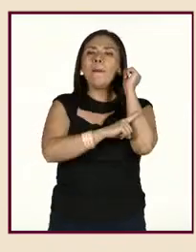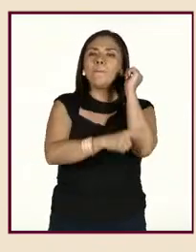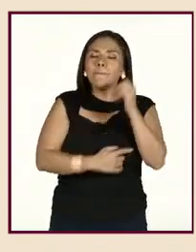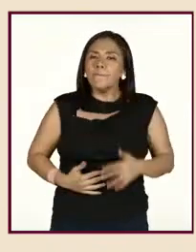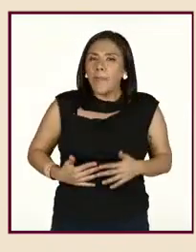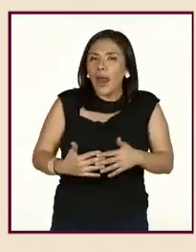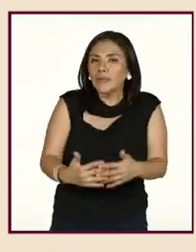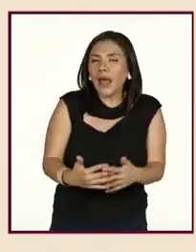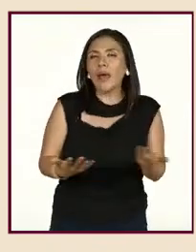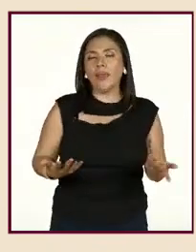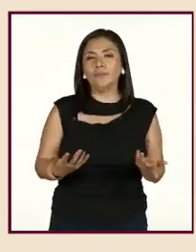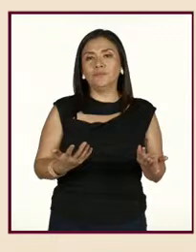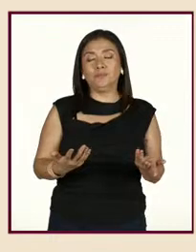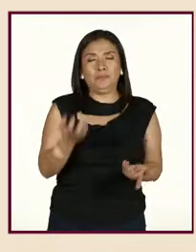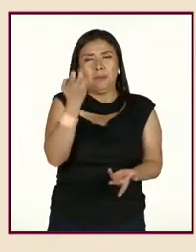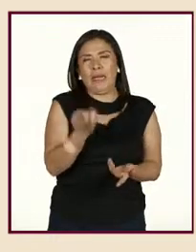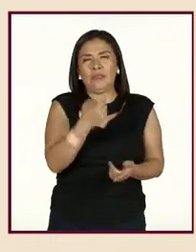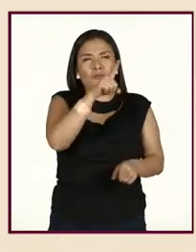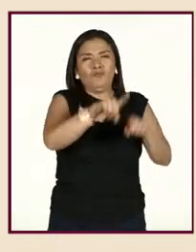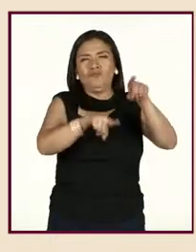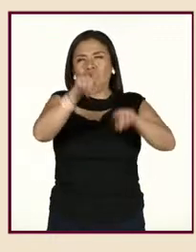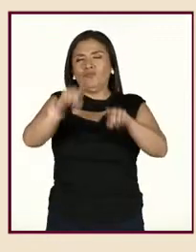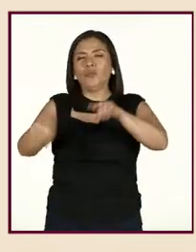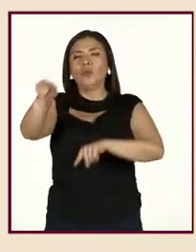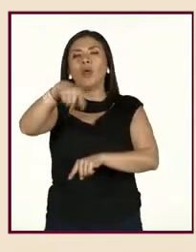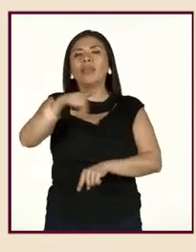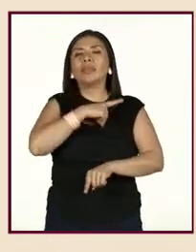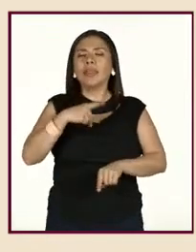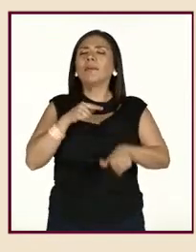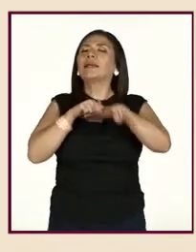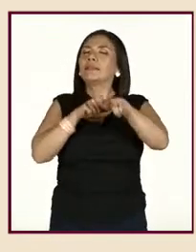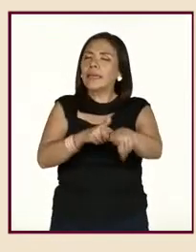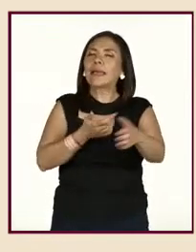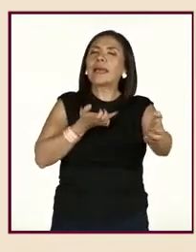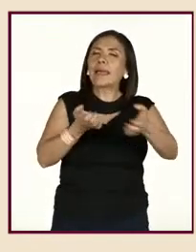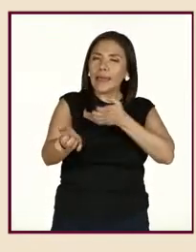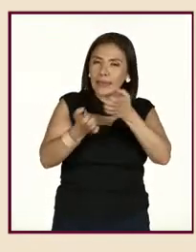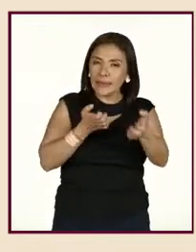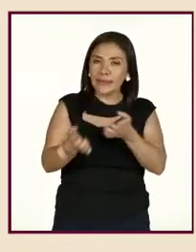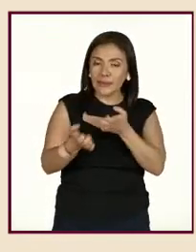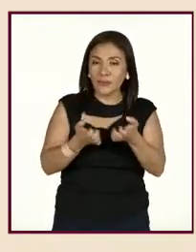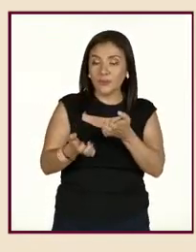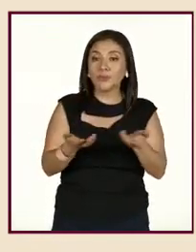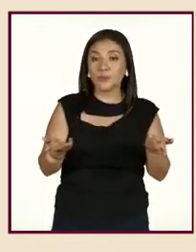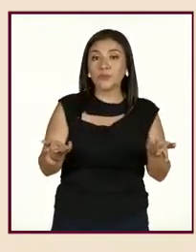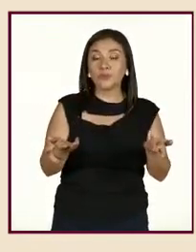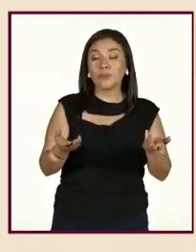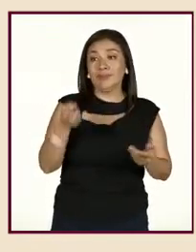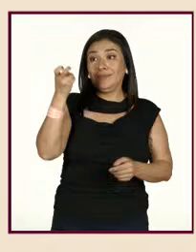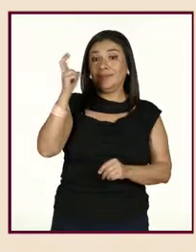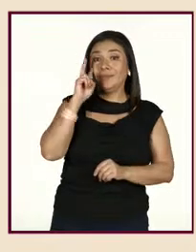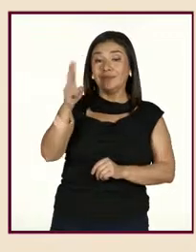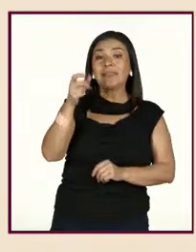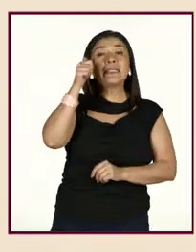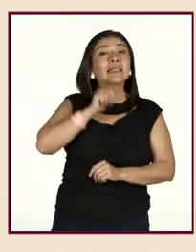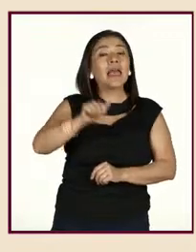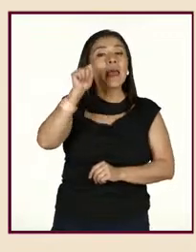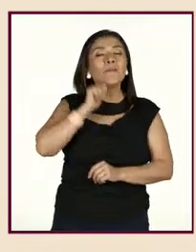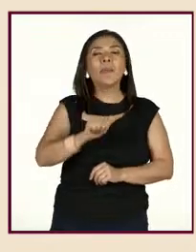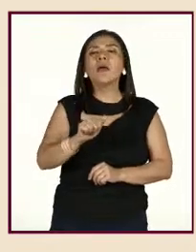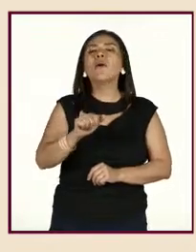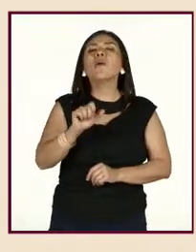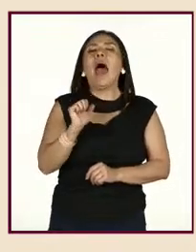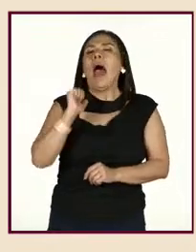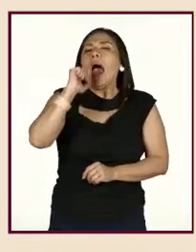Entonces, bueno, la cuestión es que sigamos haciendo ejercicio. Y como ahí se menciona, siempre es mejor hacer